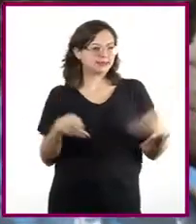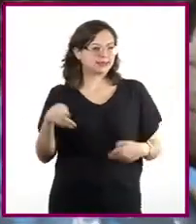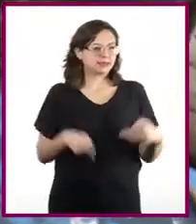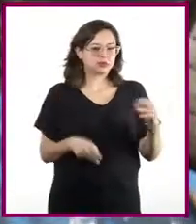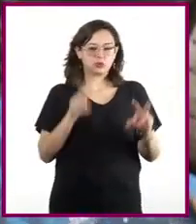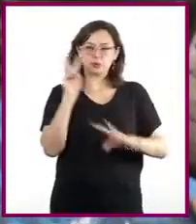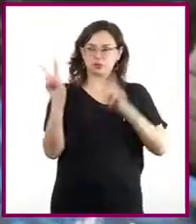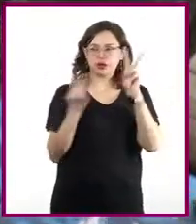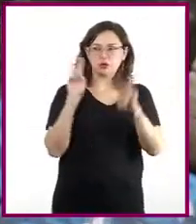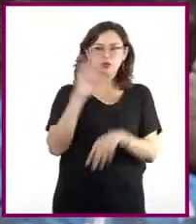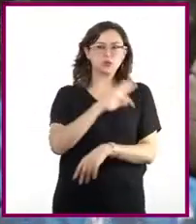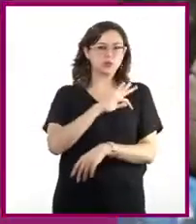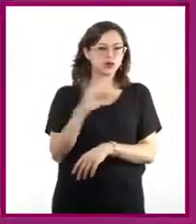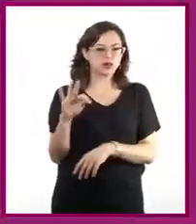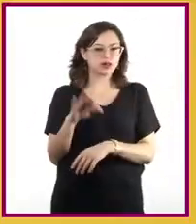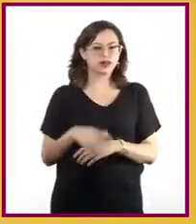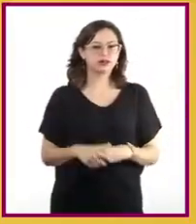visual?